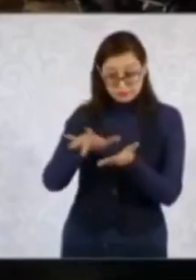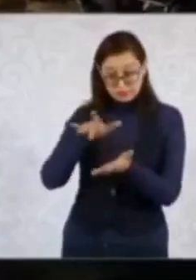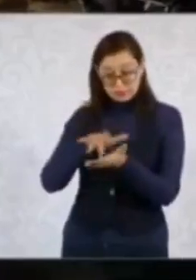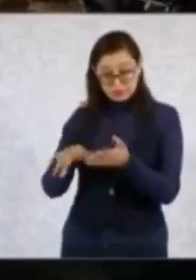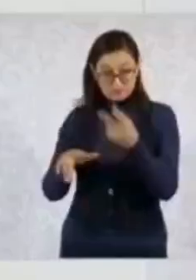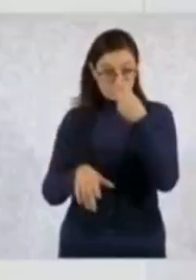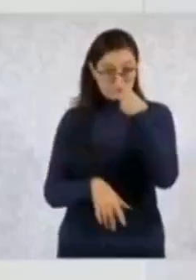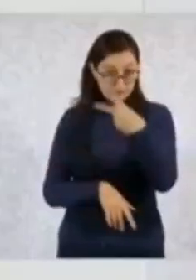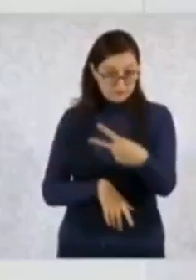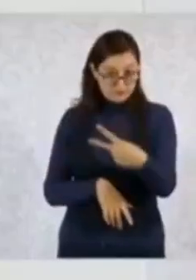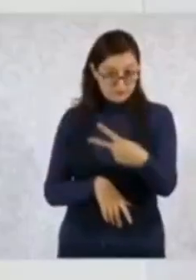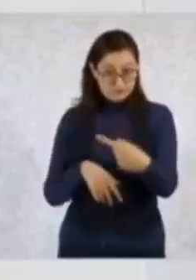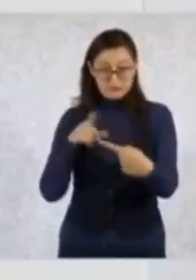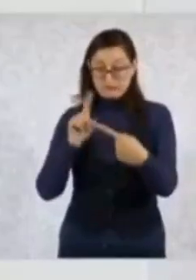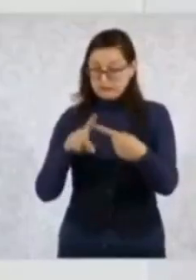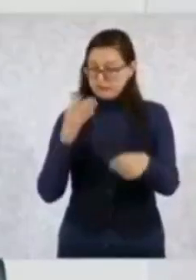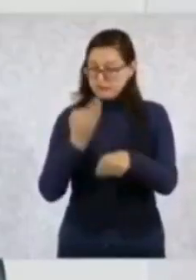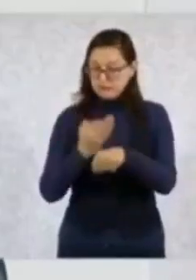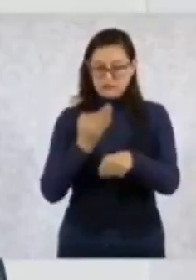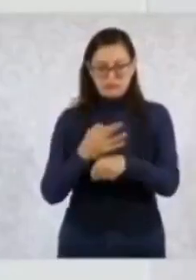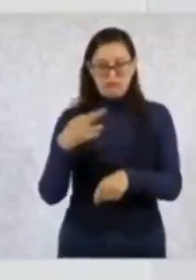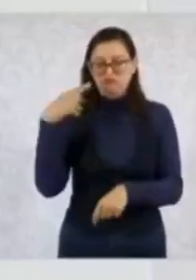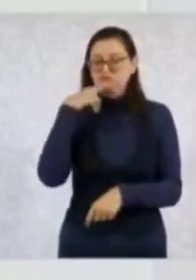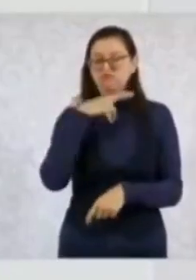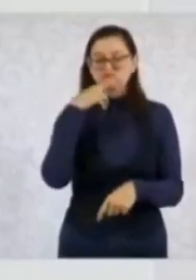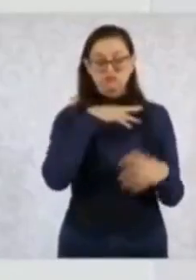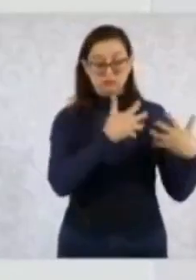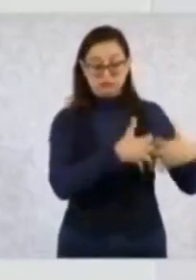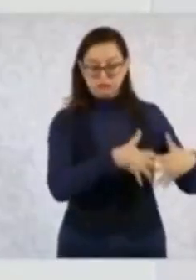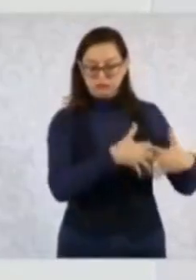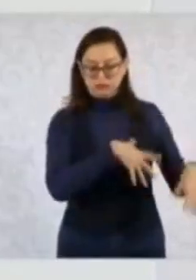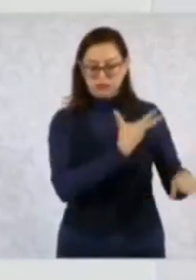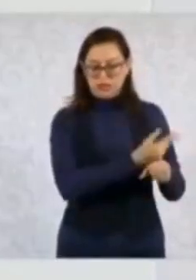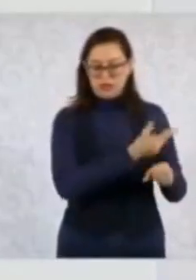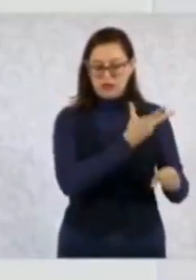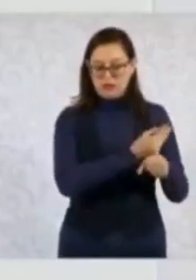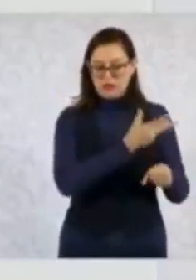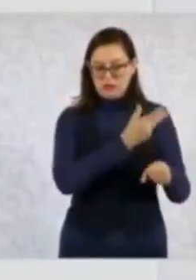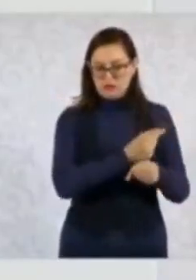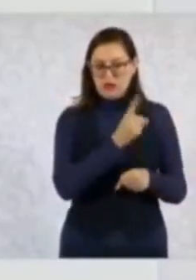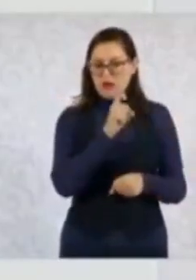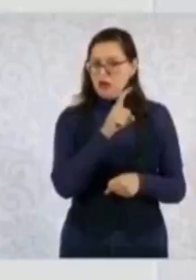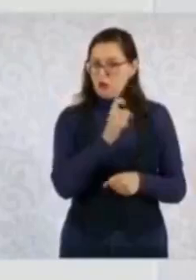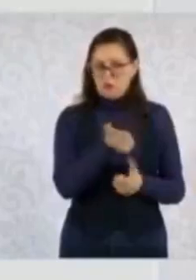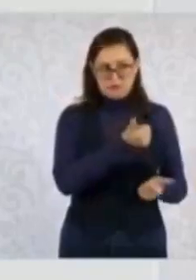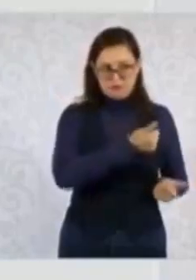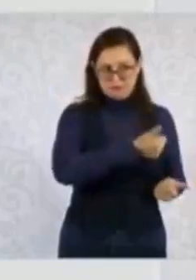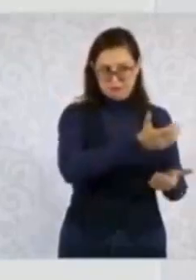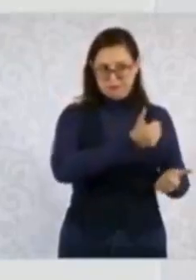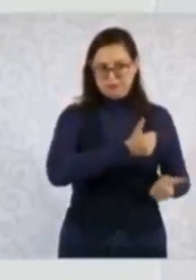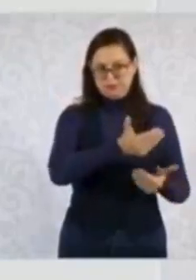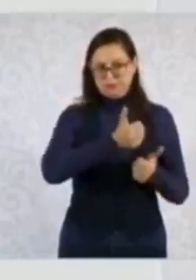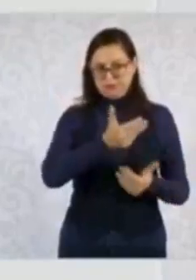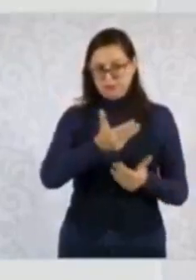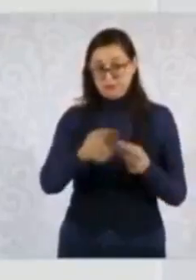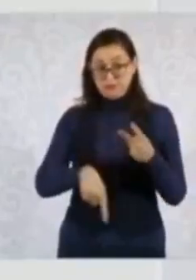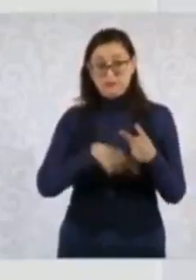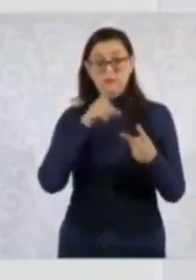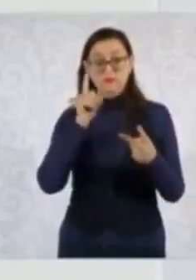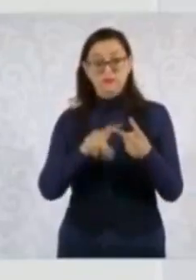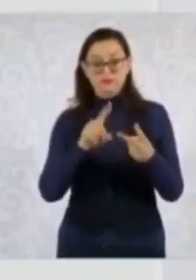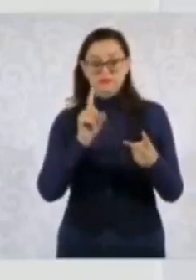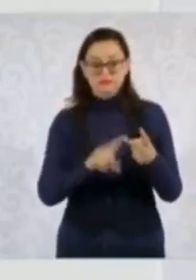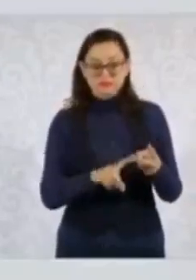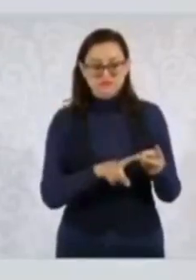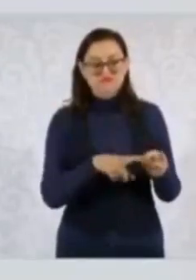posible los sistemas de bombeo y hacer un trabajo para que puedan elevarse los sistemas de